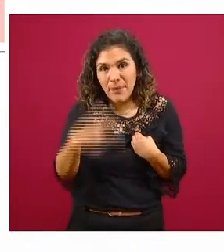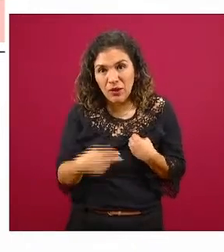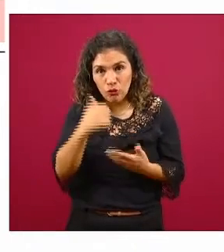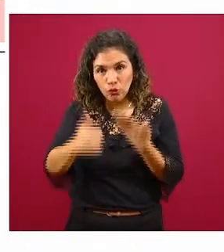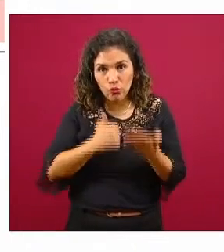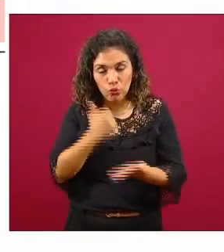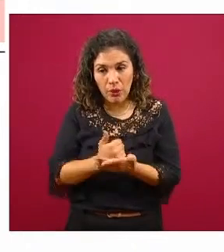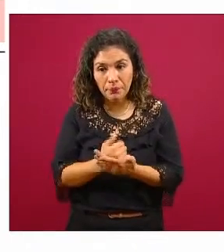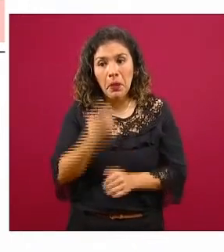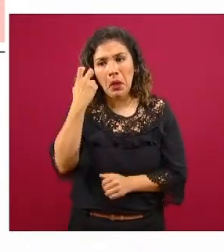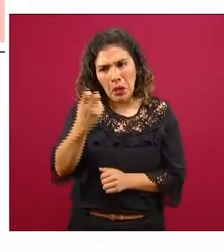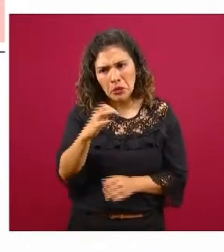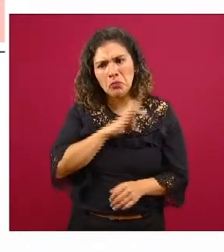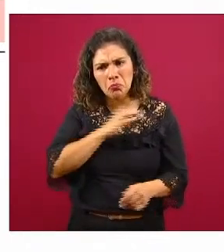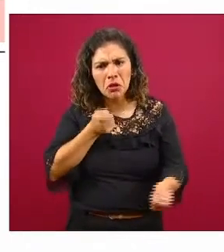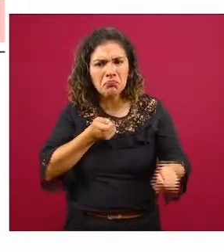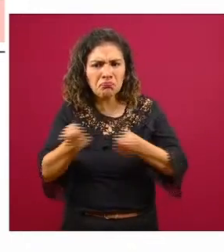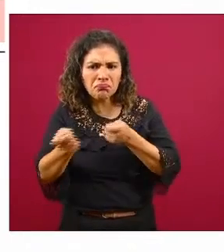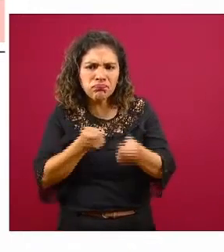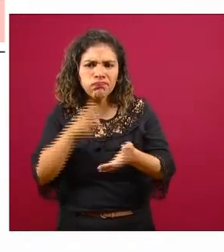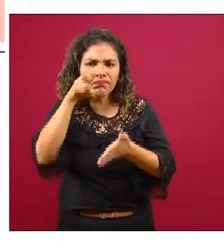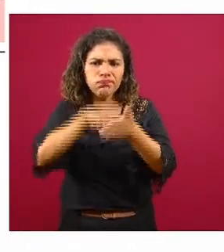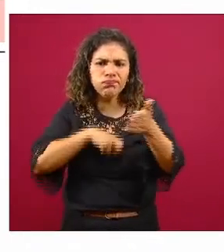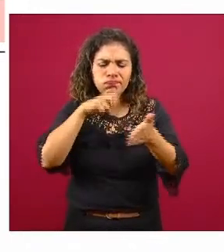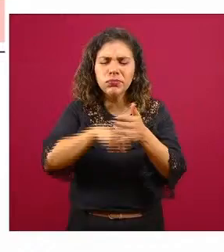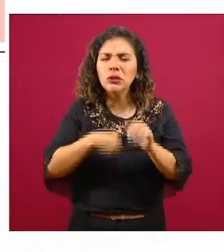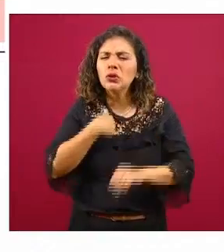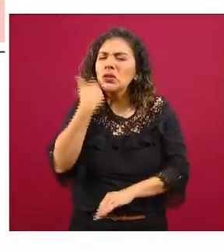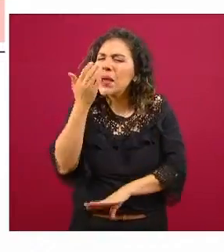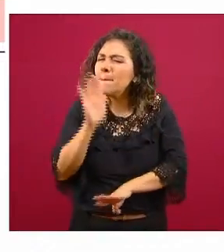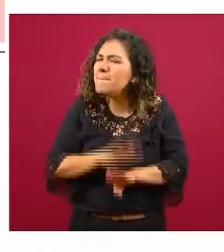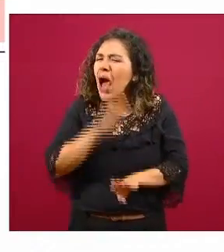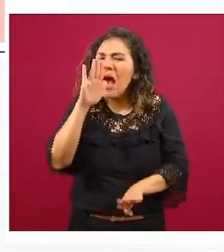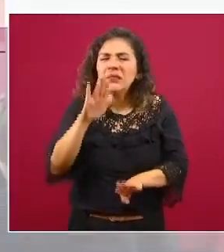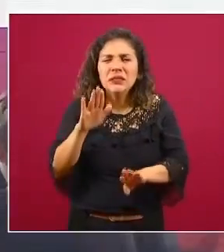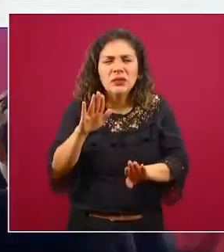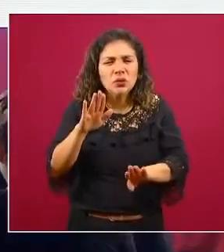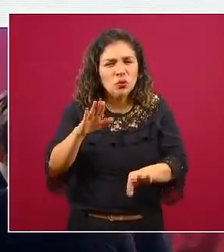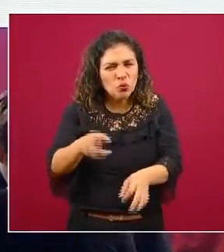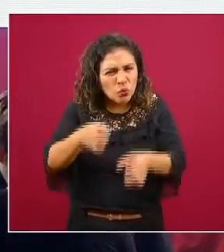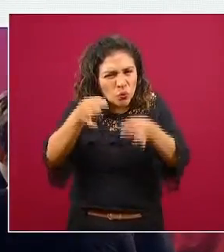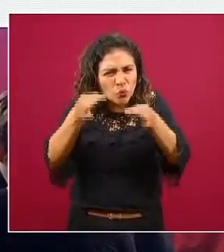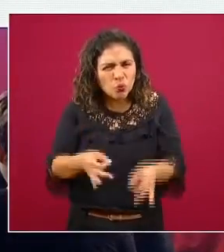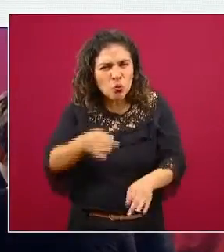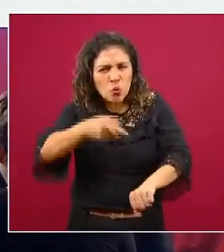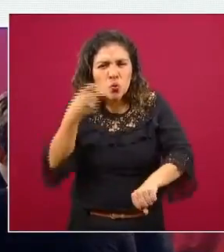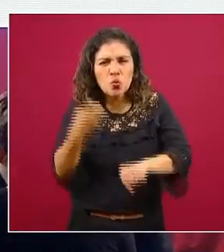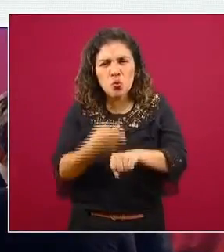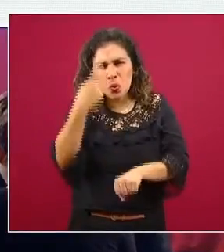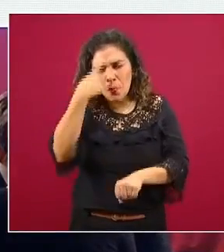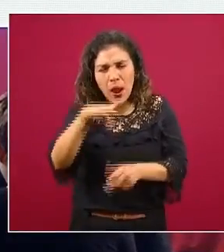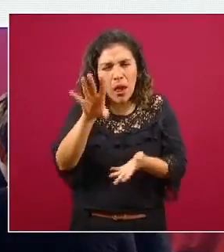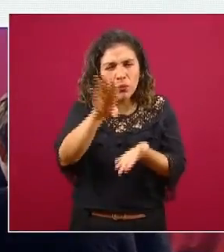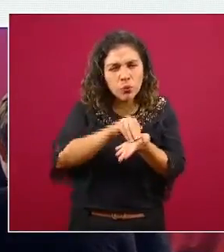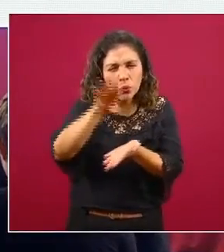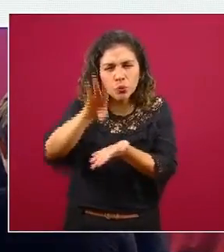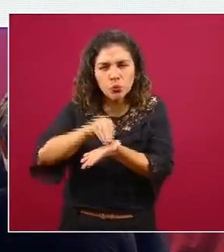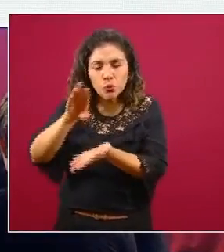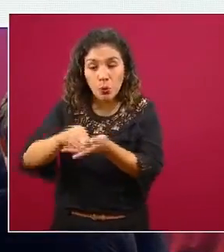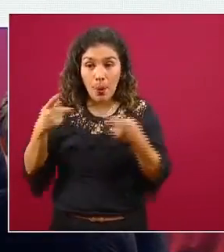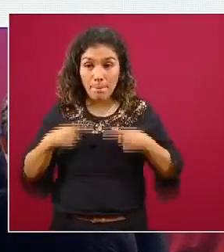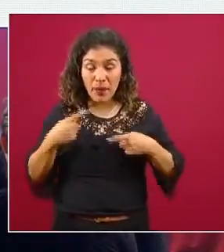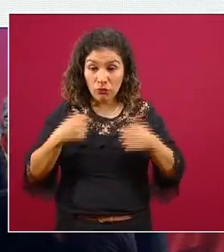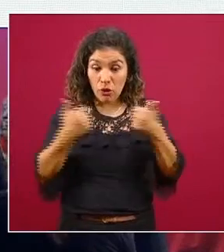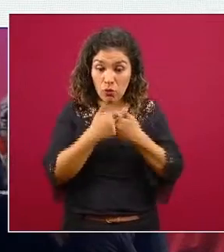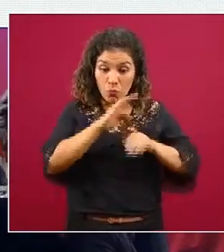el modelo se pueden ajustar varios de estos parámetros y quisimos ser extraordinariamente estrictos para tomar la mortalidad por influenza